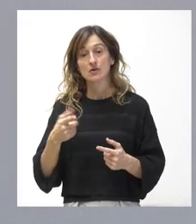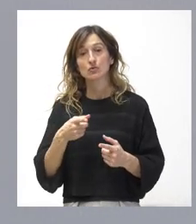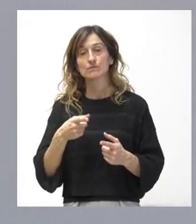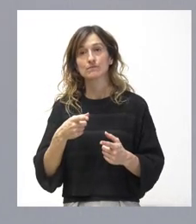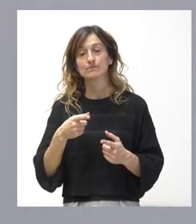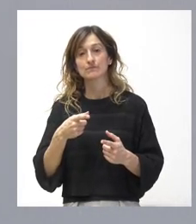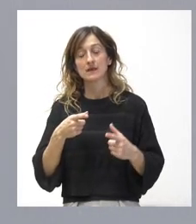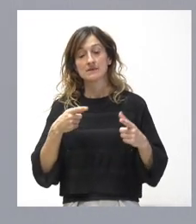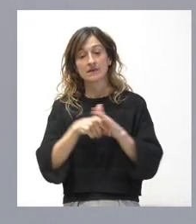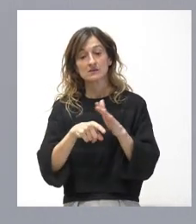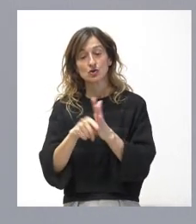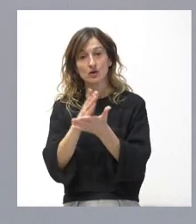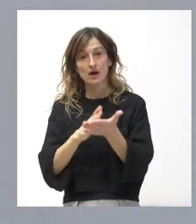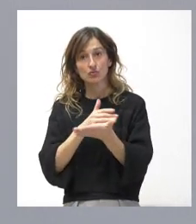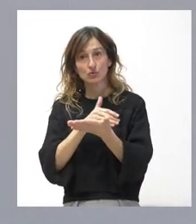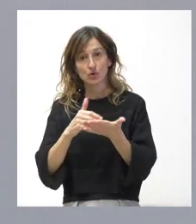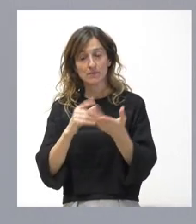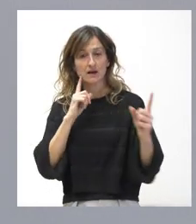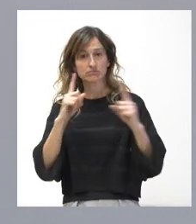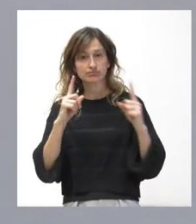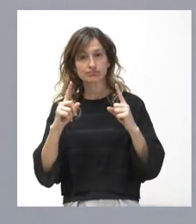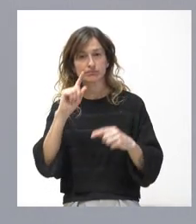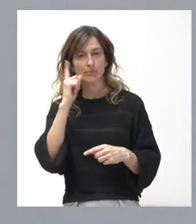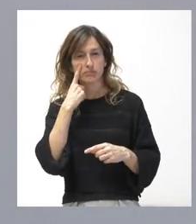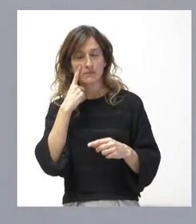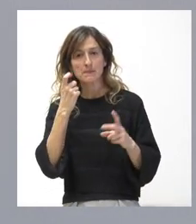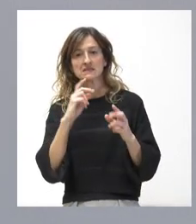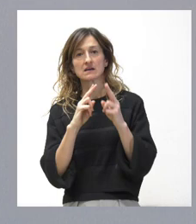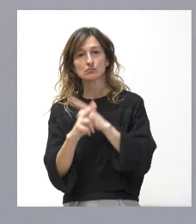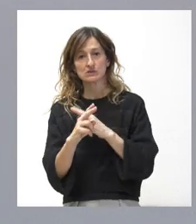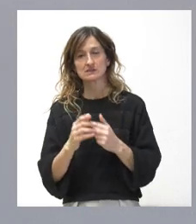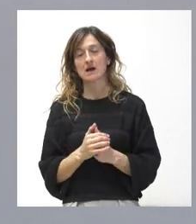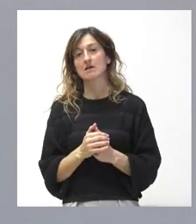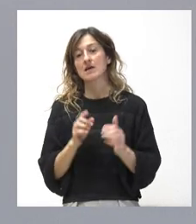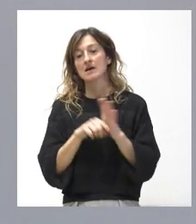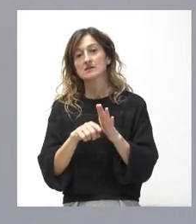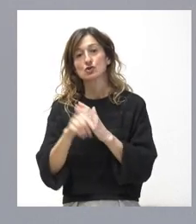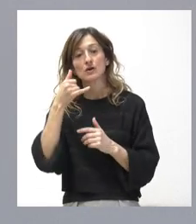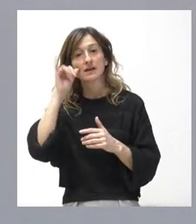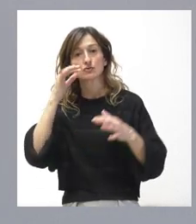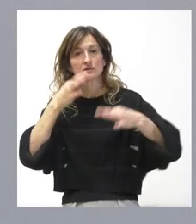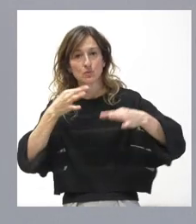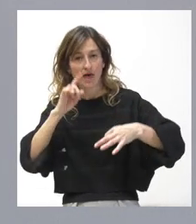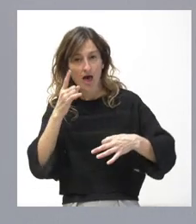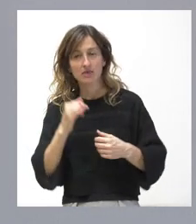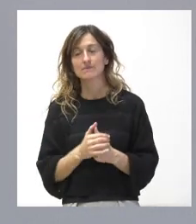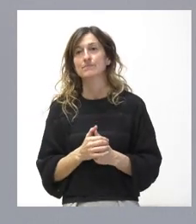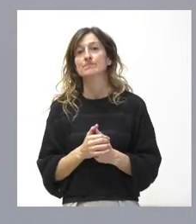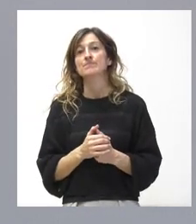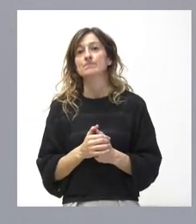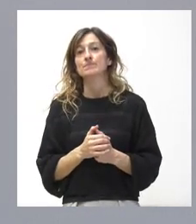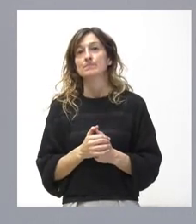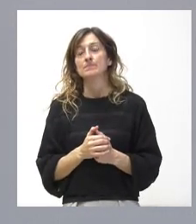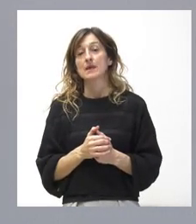que hace la Administración Autonómica son medidas de prevención, detección y respuesta para la gestión de los riesgos de seguridad. Téngan ustedes en cuenta que en los nueve